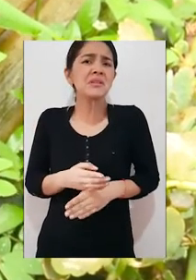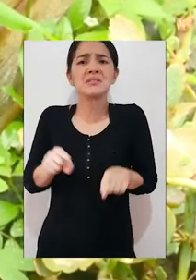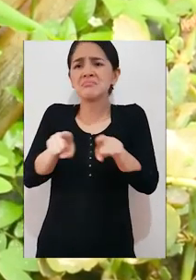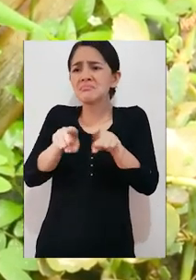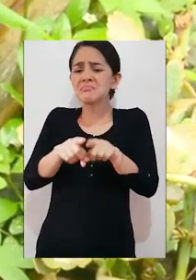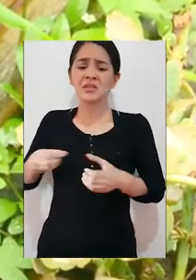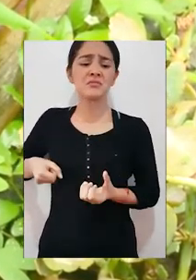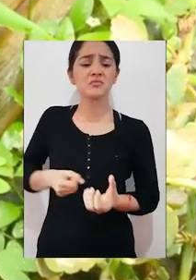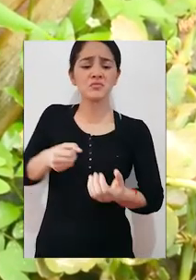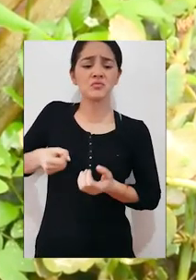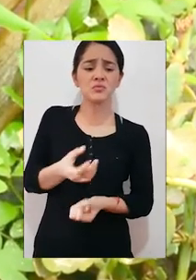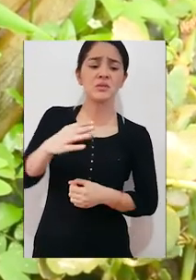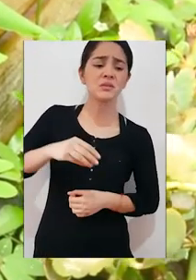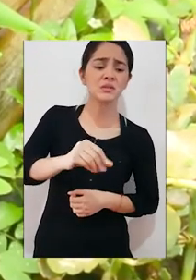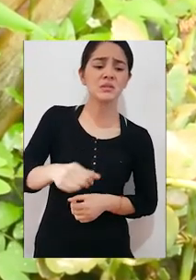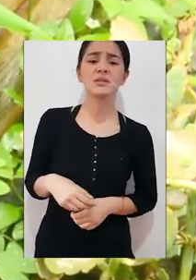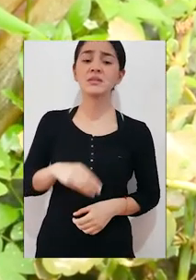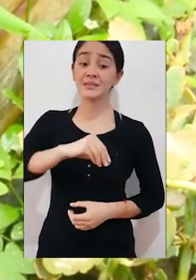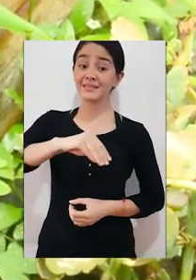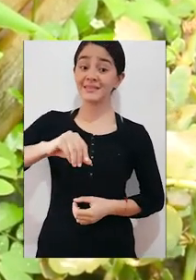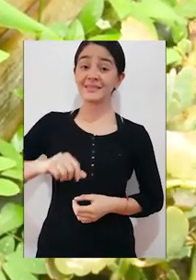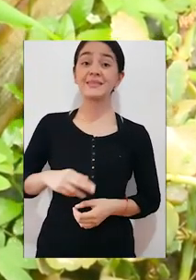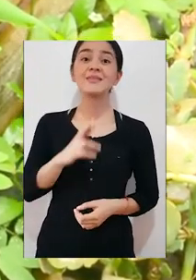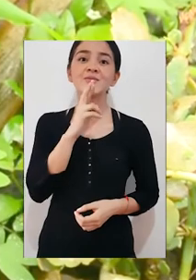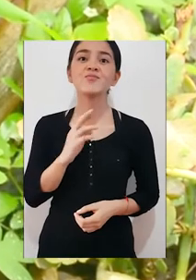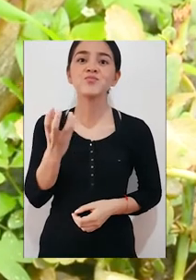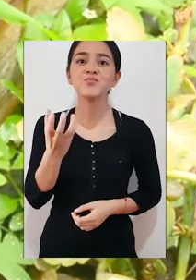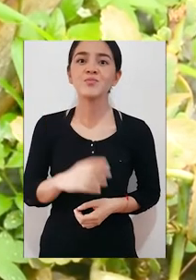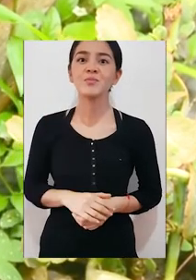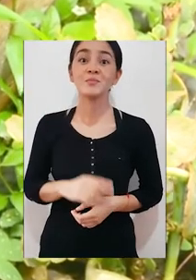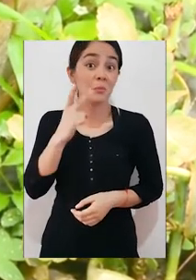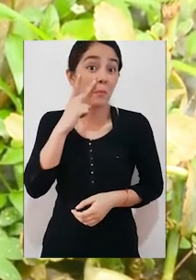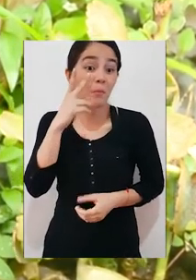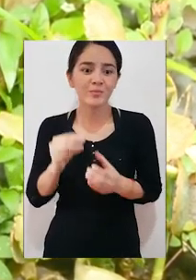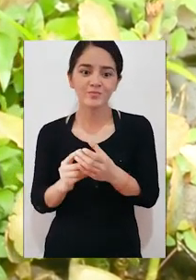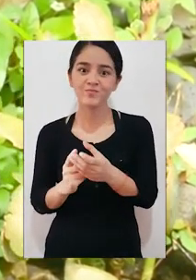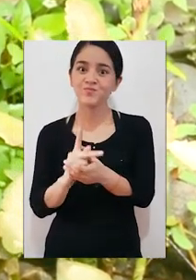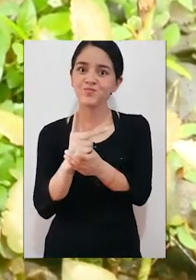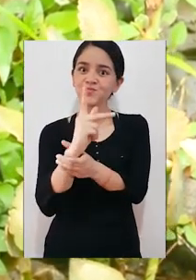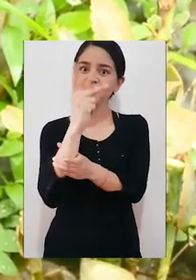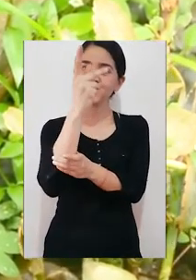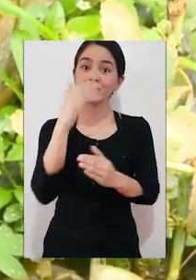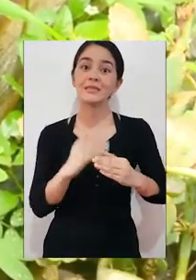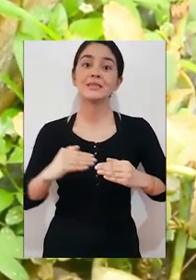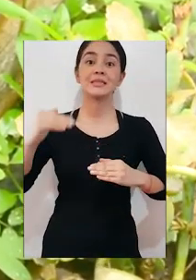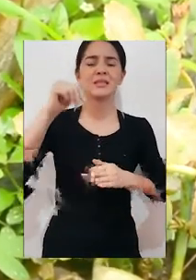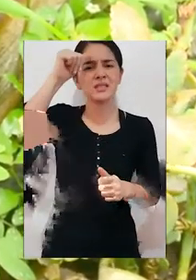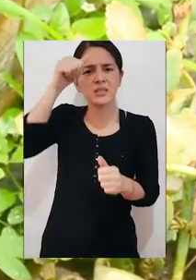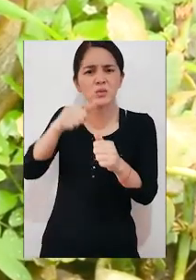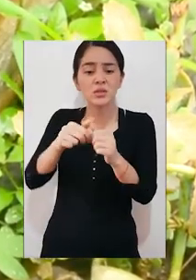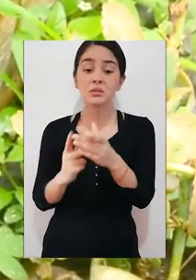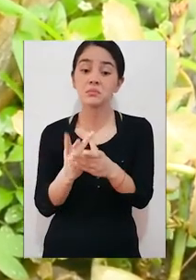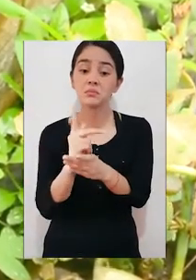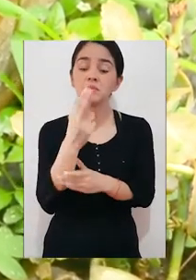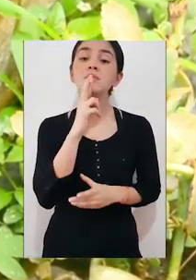cual también se hambre semillas de tomate. Y ustedes pueden ver qué grandes están ya, cómo se desarrollan, cómo crecen. Recuerden que